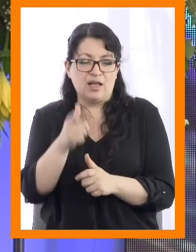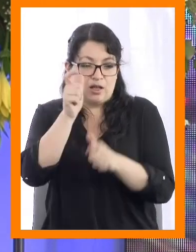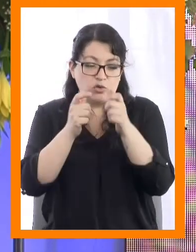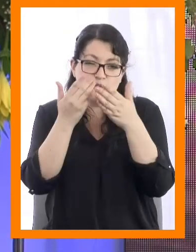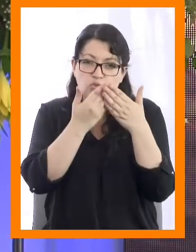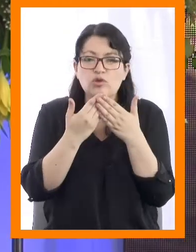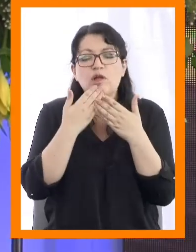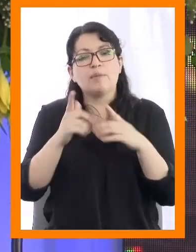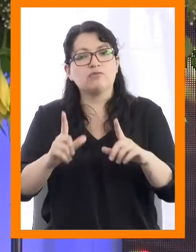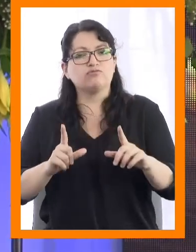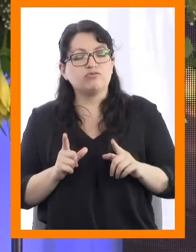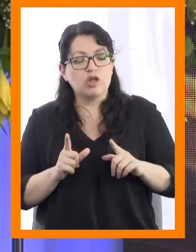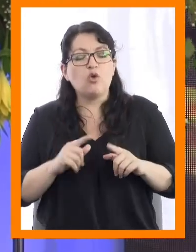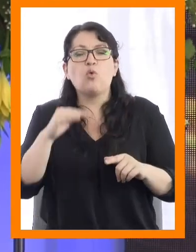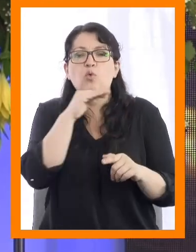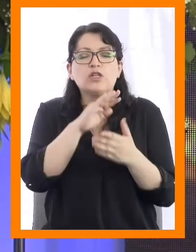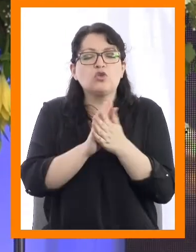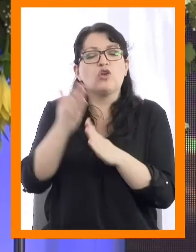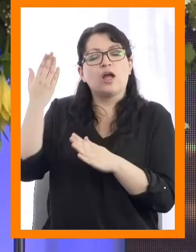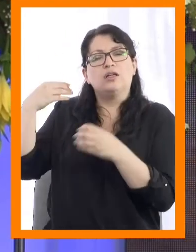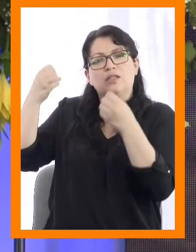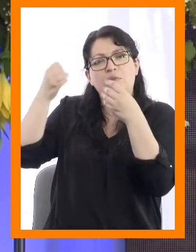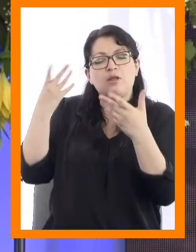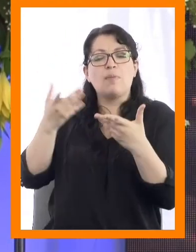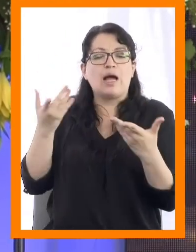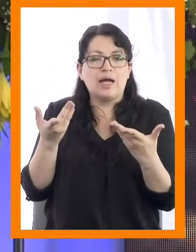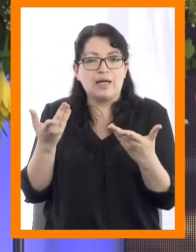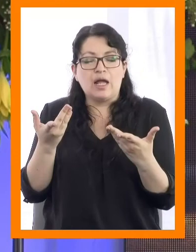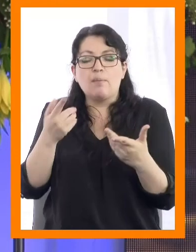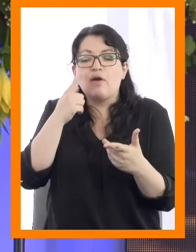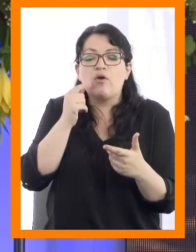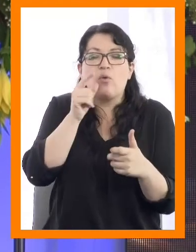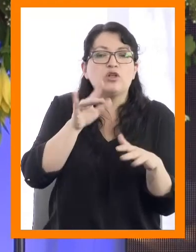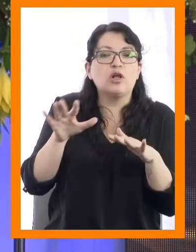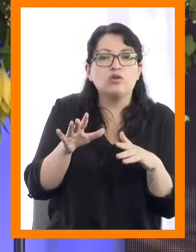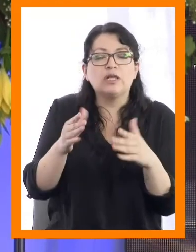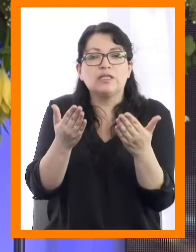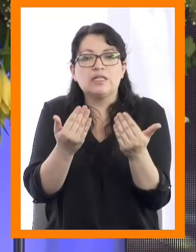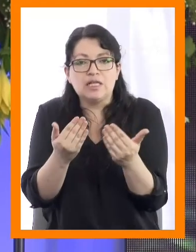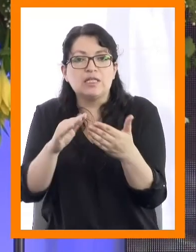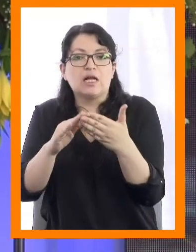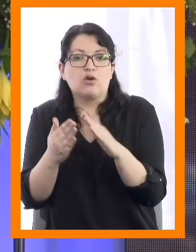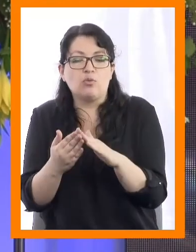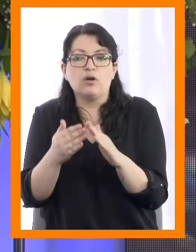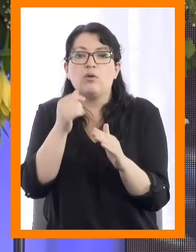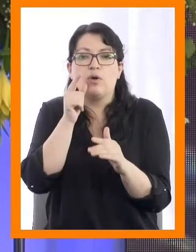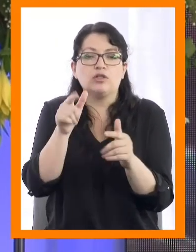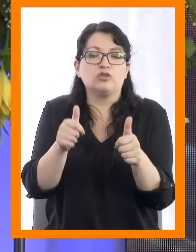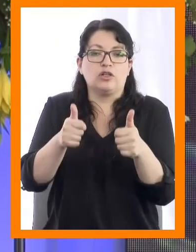titulados usan sus saberes para involucrarse con las necesidades y desafíos de la comunidad.